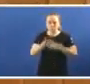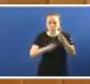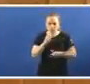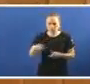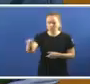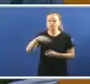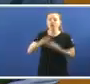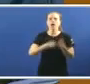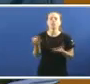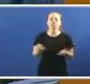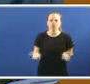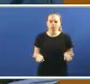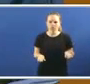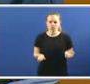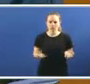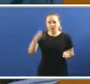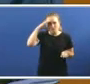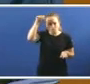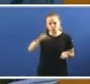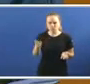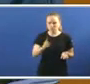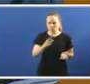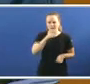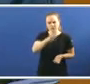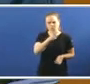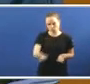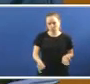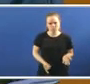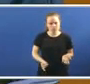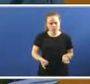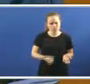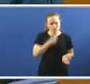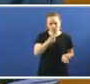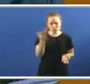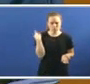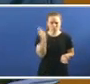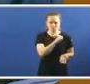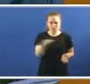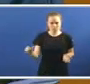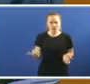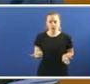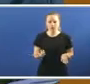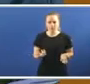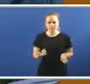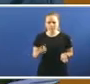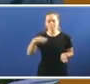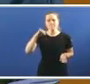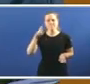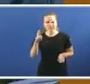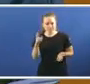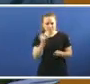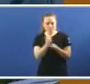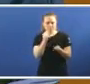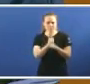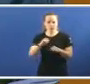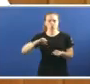vostedes Non é escoitalos É insultalos Como fixeron a semana pasada Cosmir Que traballa no